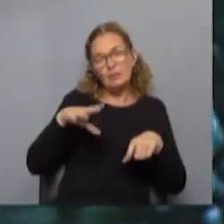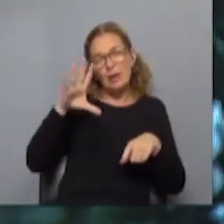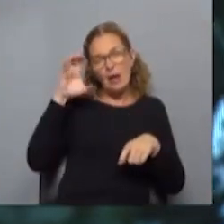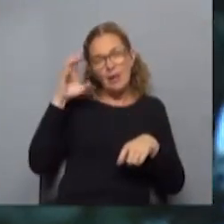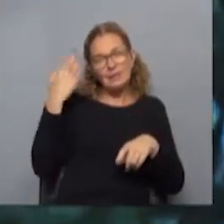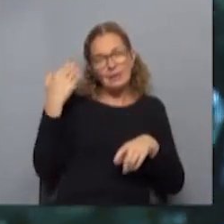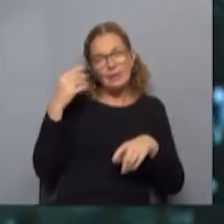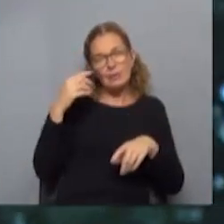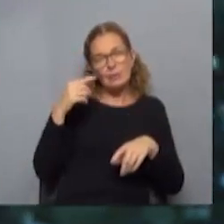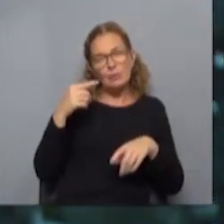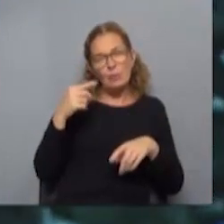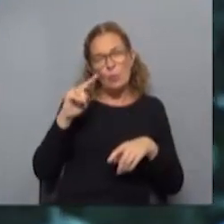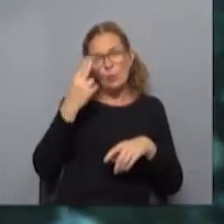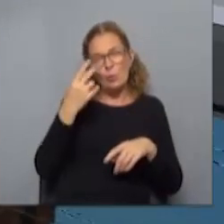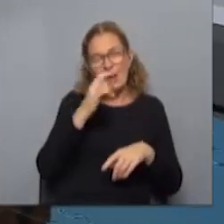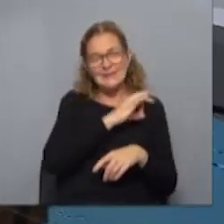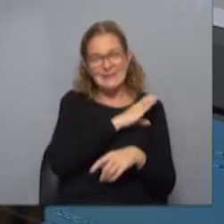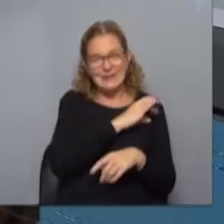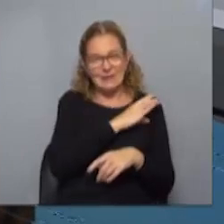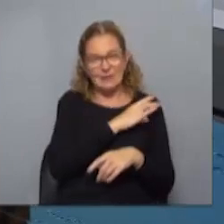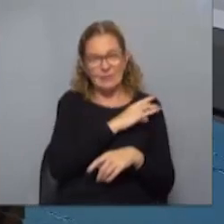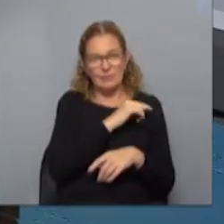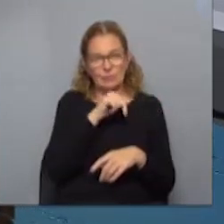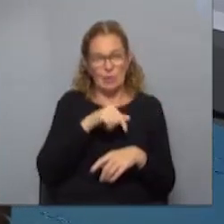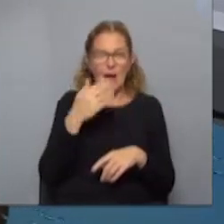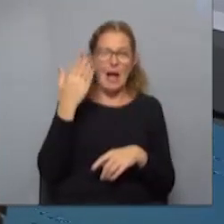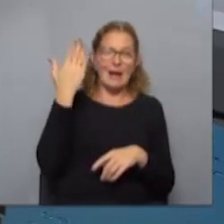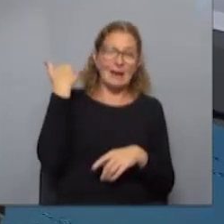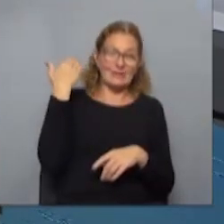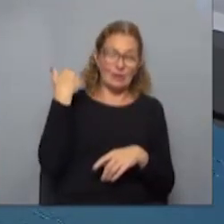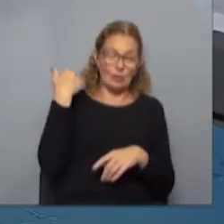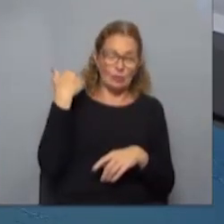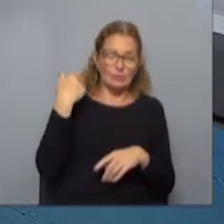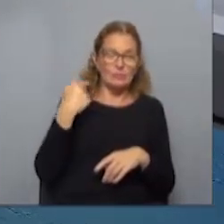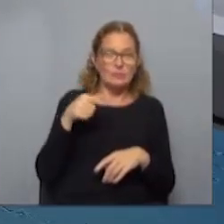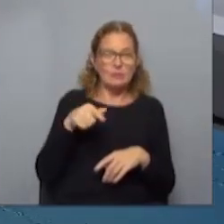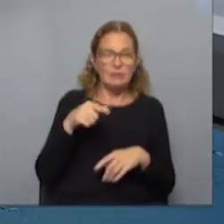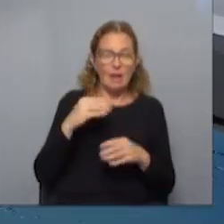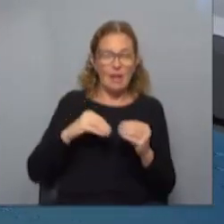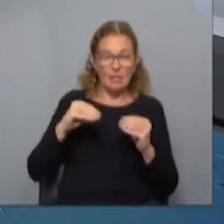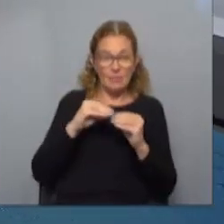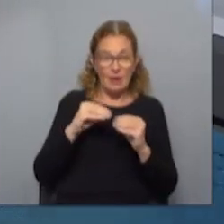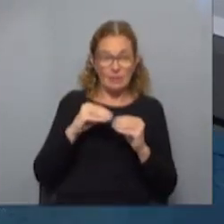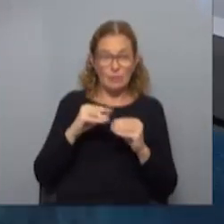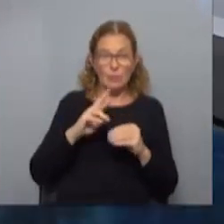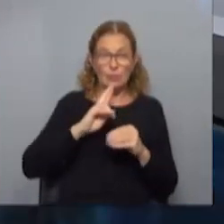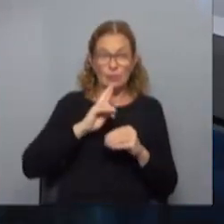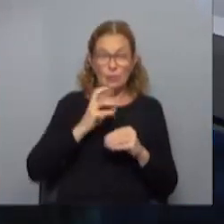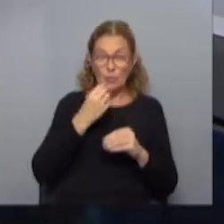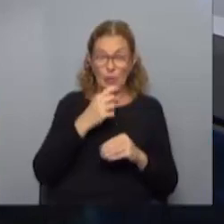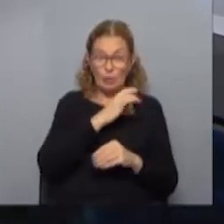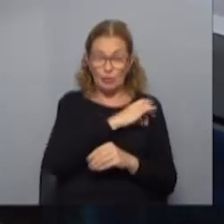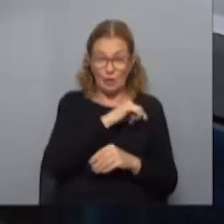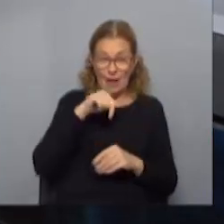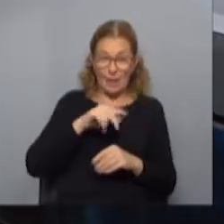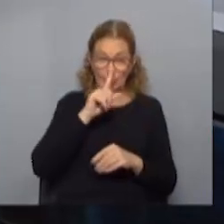poco que cuando fue el partido Uruguay-Chile, no en esta eliminatoria pasada, en la anterior, que además tuvimos un muy buen resultado con los chilenos acá